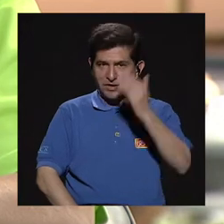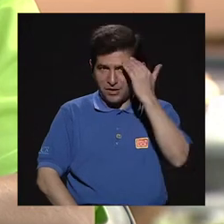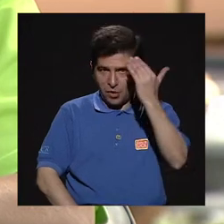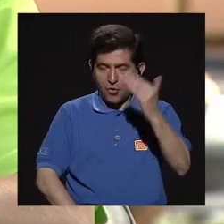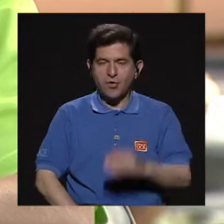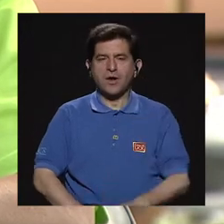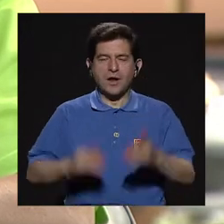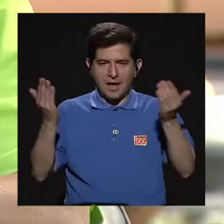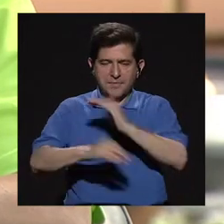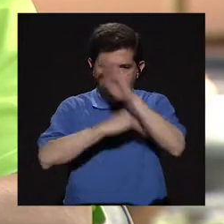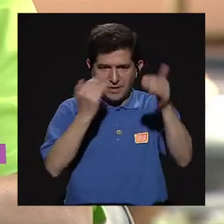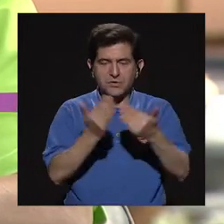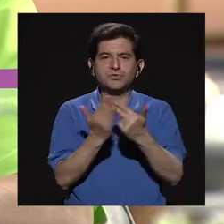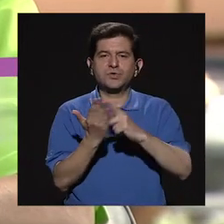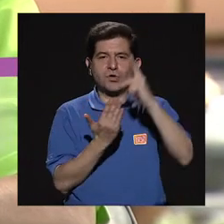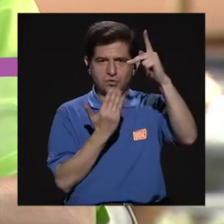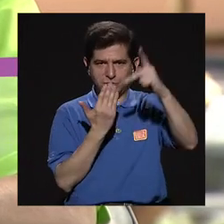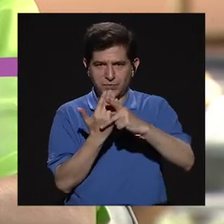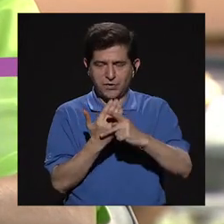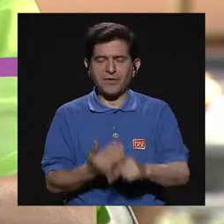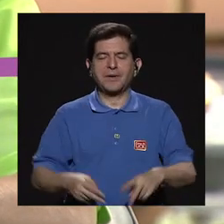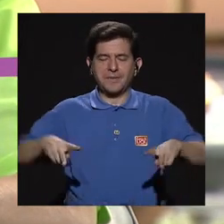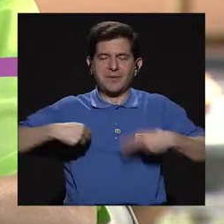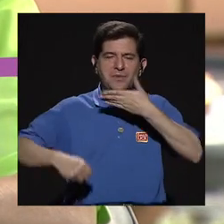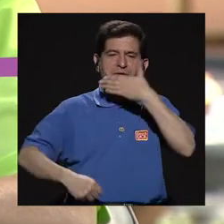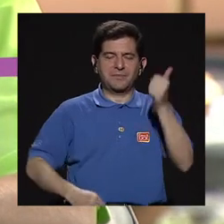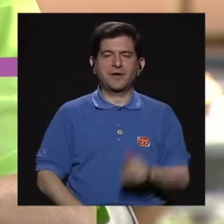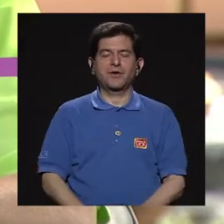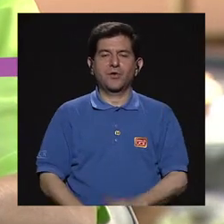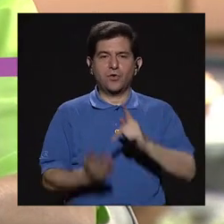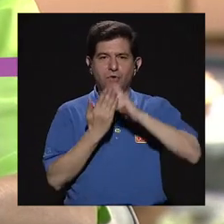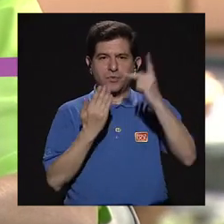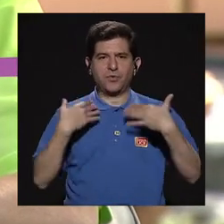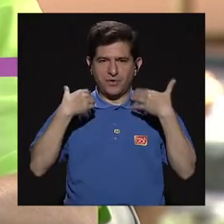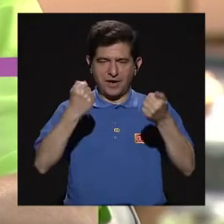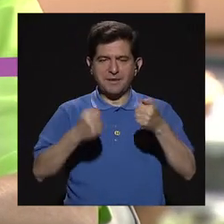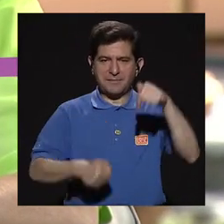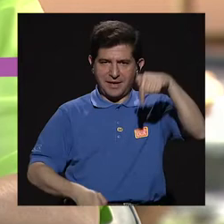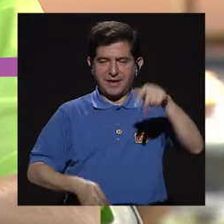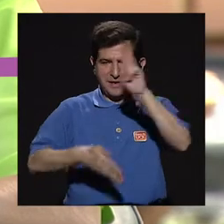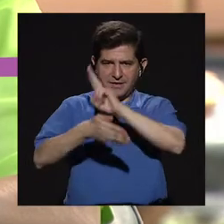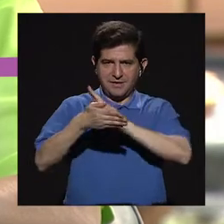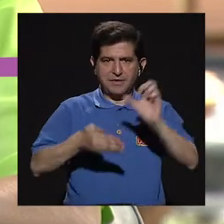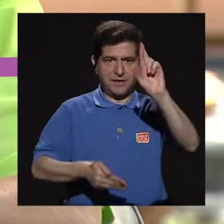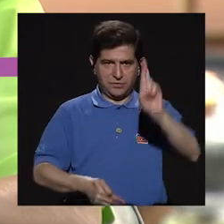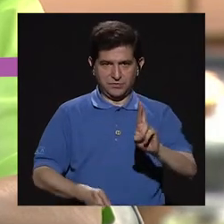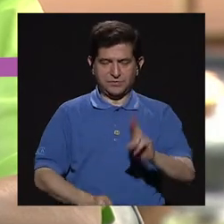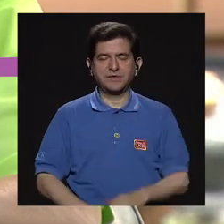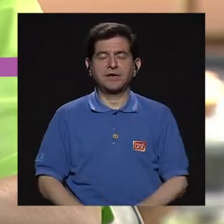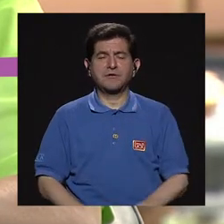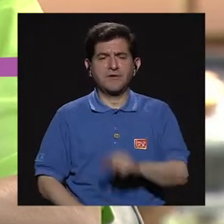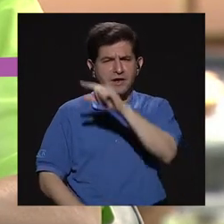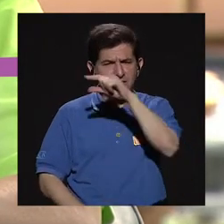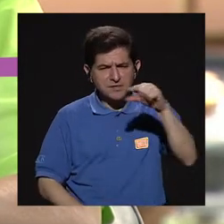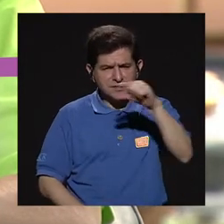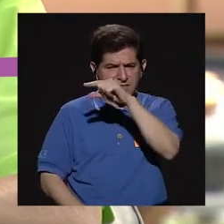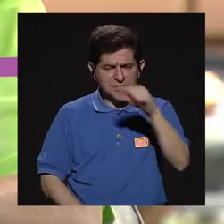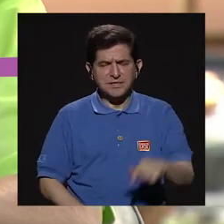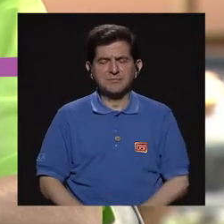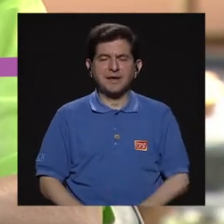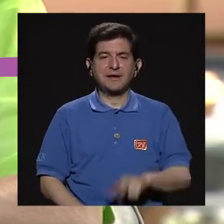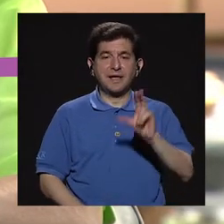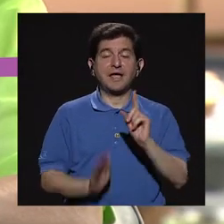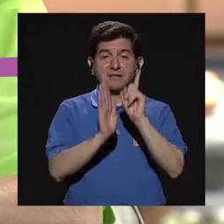Hola, bienvenidos y bienvenidas a un programa más de vivir mejor, la telerevista de la Universidad de Costa Rica en donde semana a semana